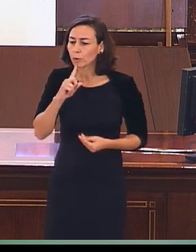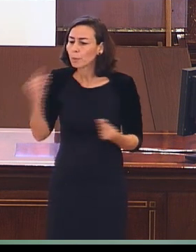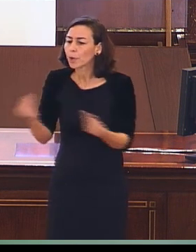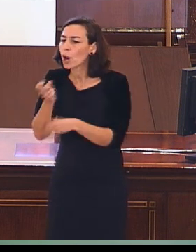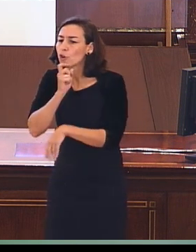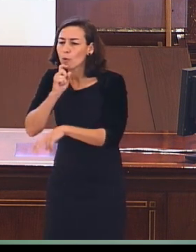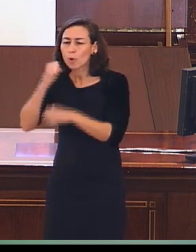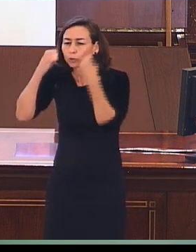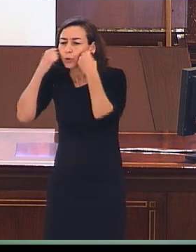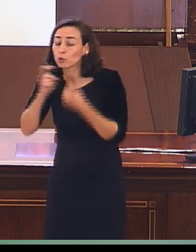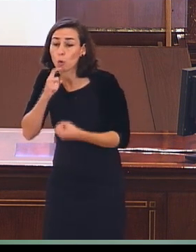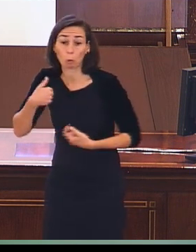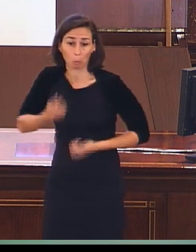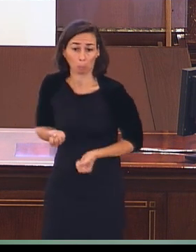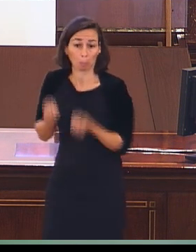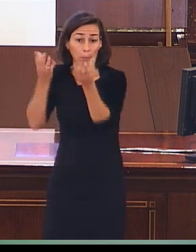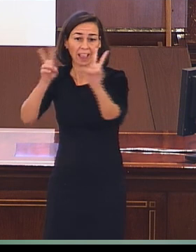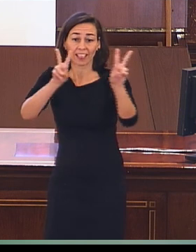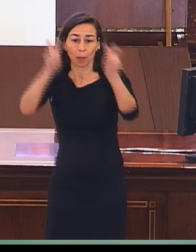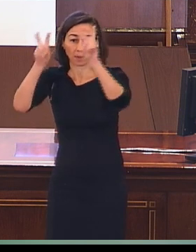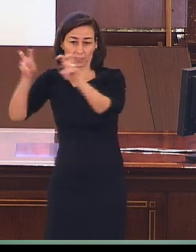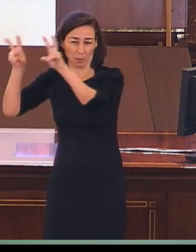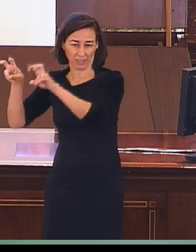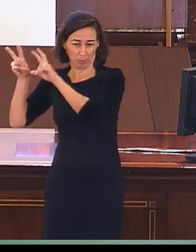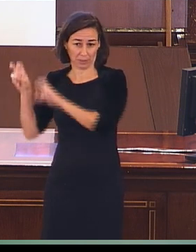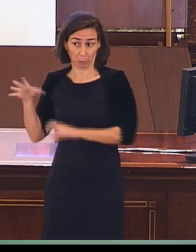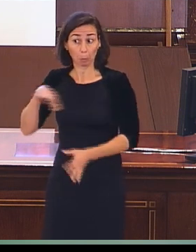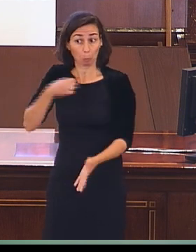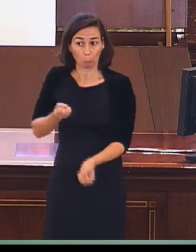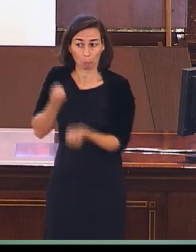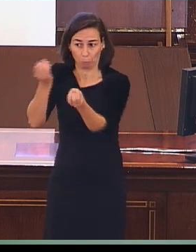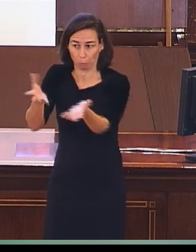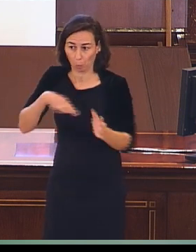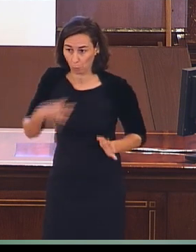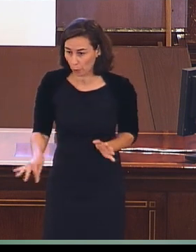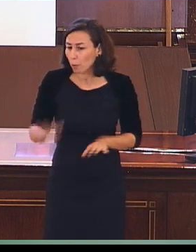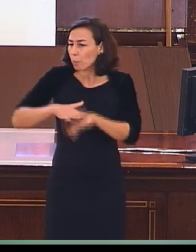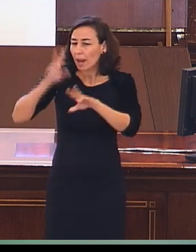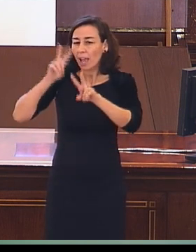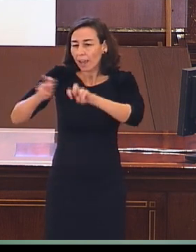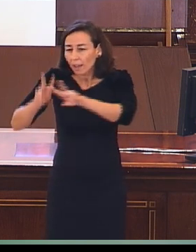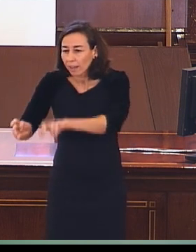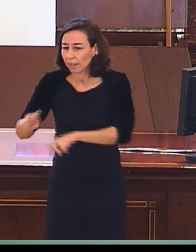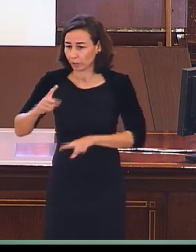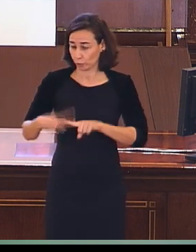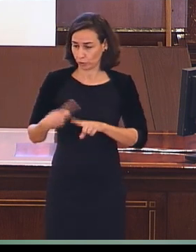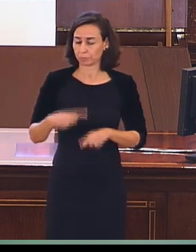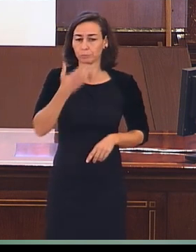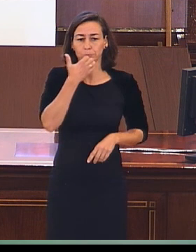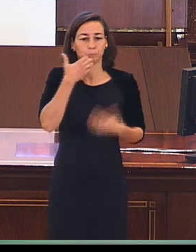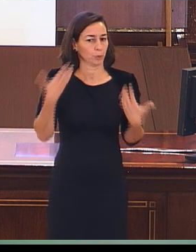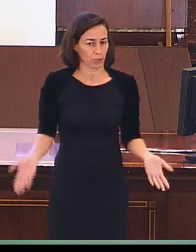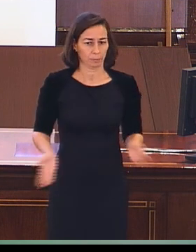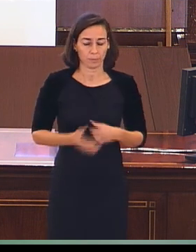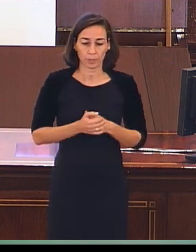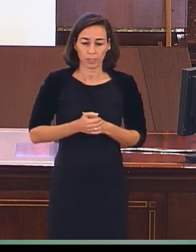temáticas de investigación que no he visto en la revisión de los estudios que he analizado. Uno tiene que ver con